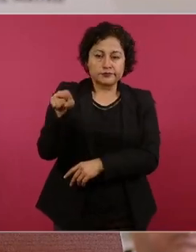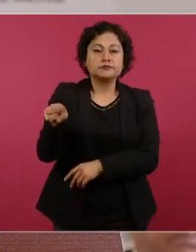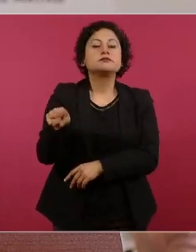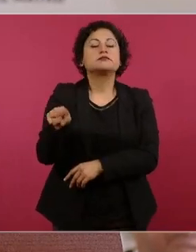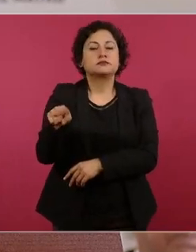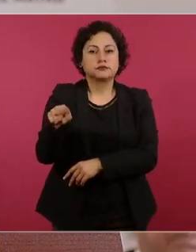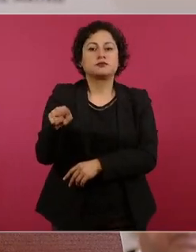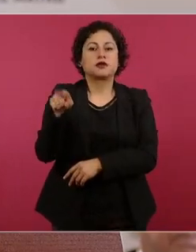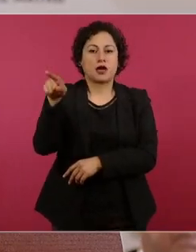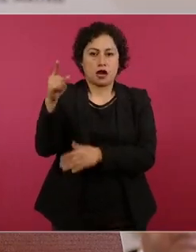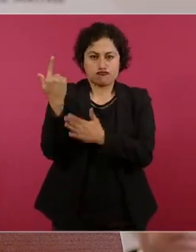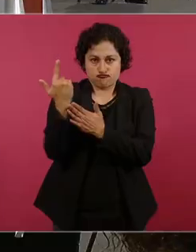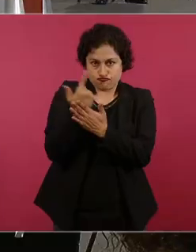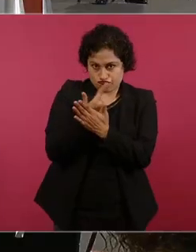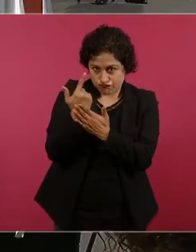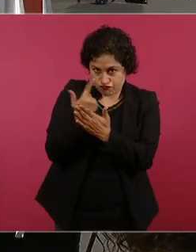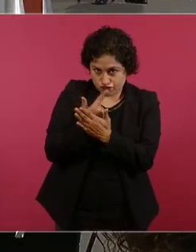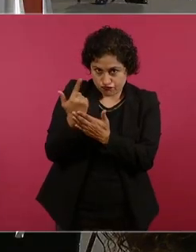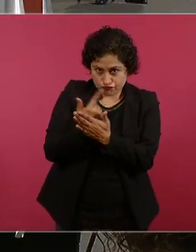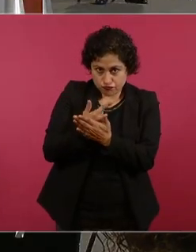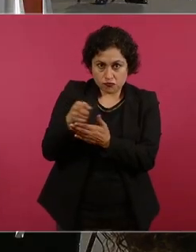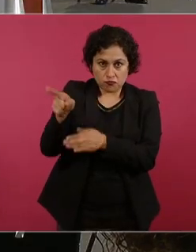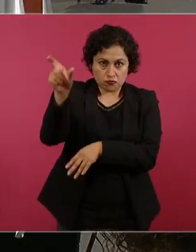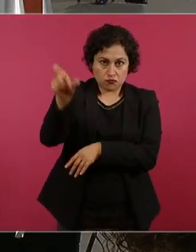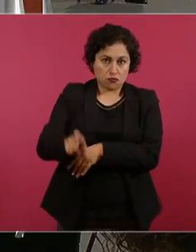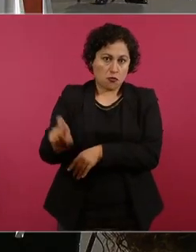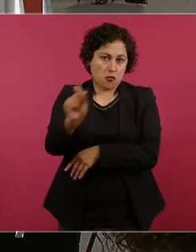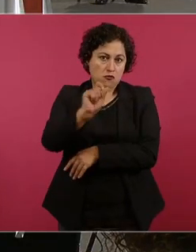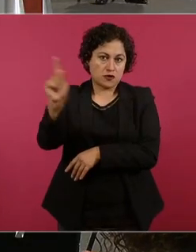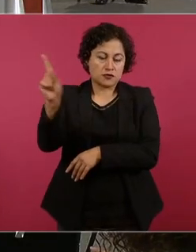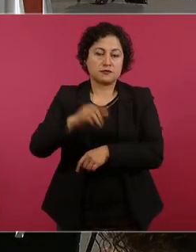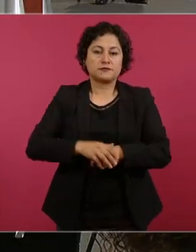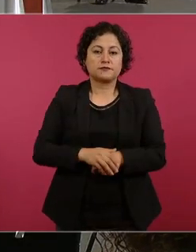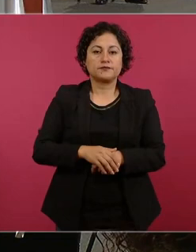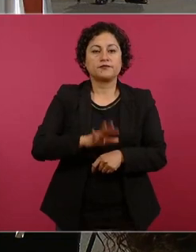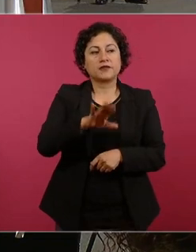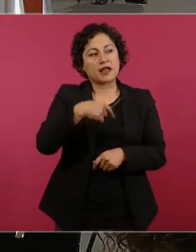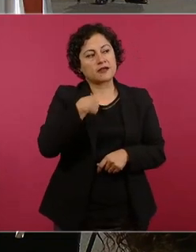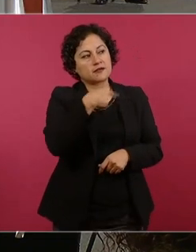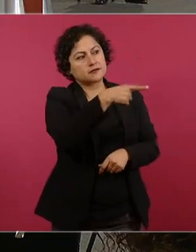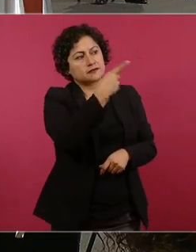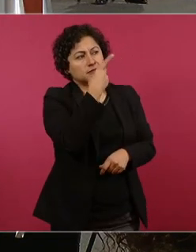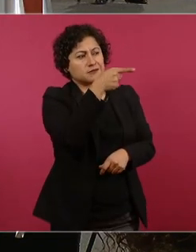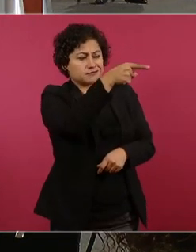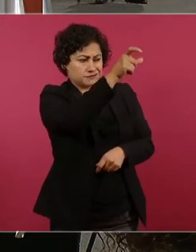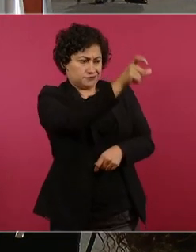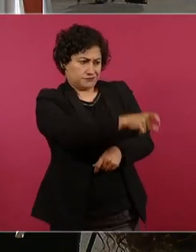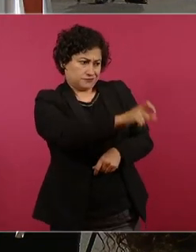contador público le dije a Ricardo tú también eres contador